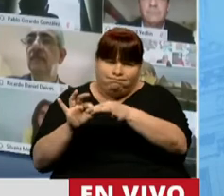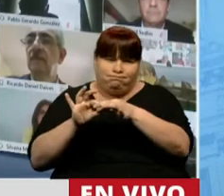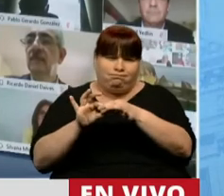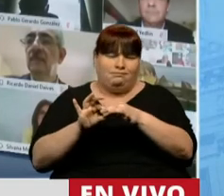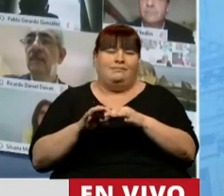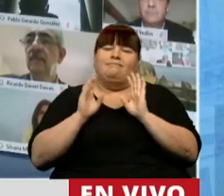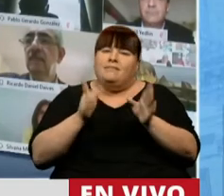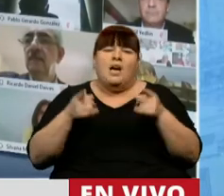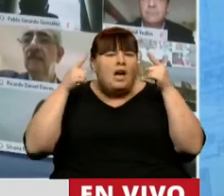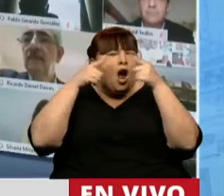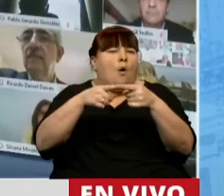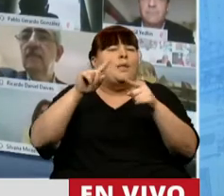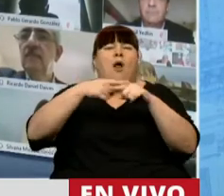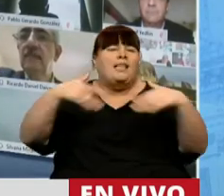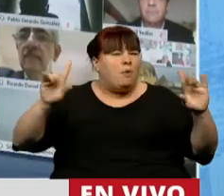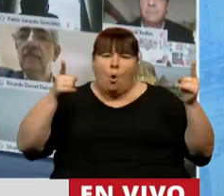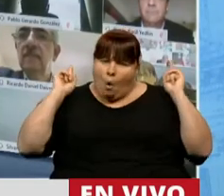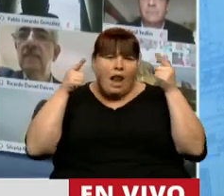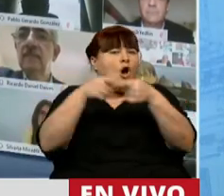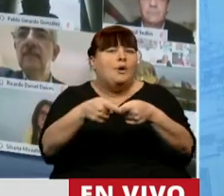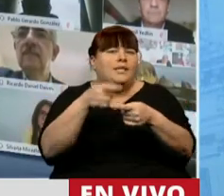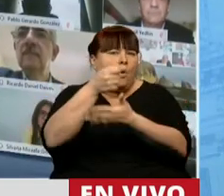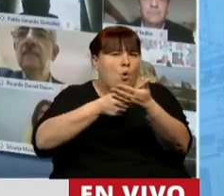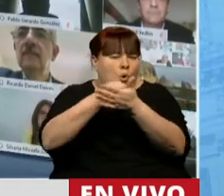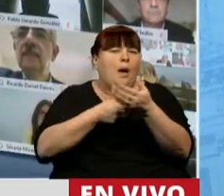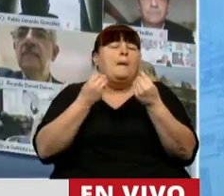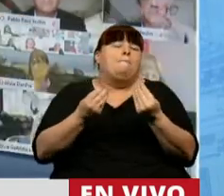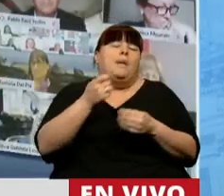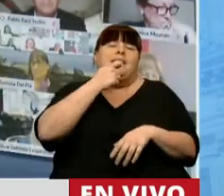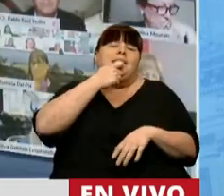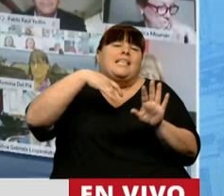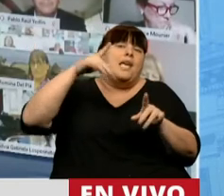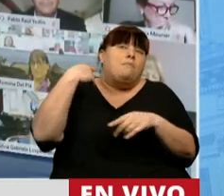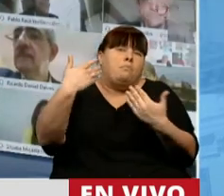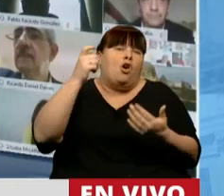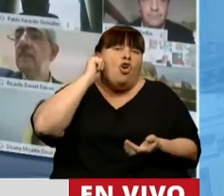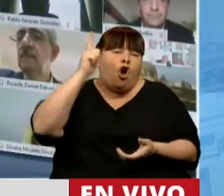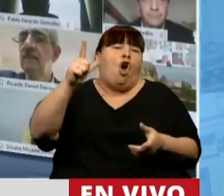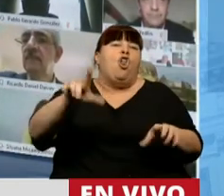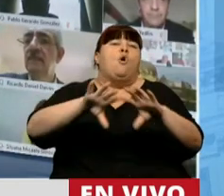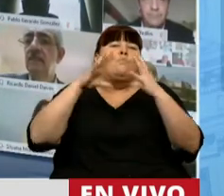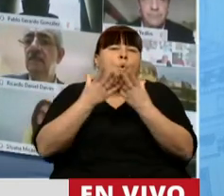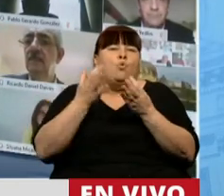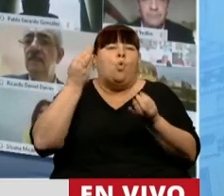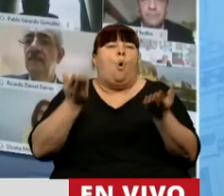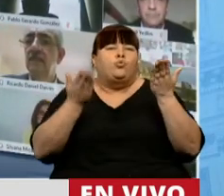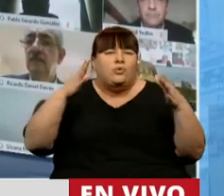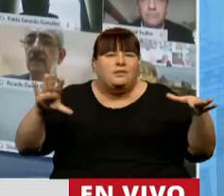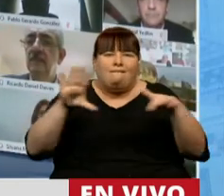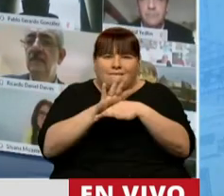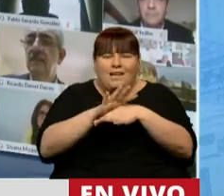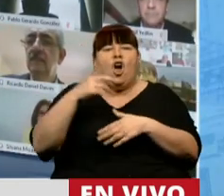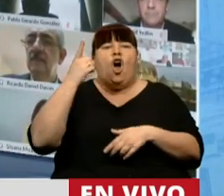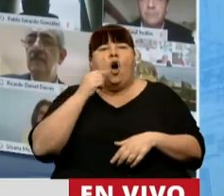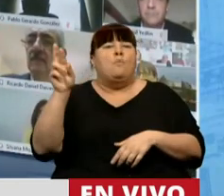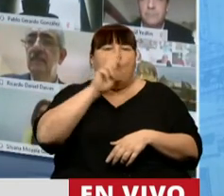transversalmente a las ideologías políticas para que en alguna oportunidad logremos un mundo más justo donde realmente